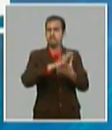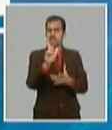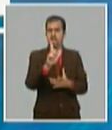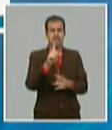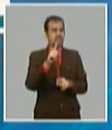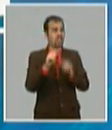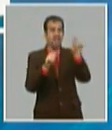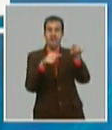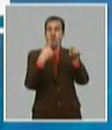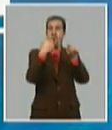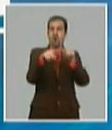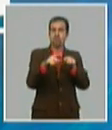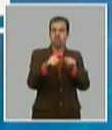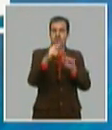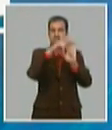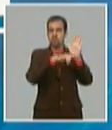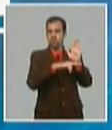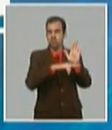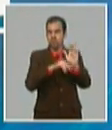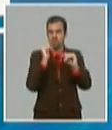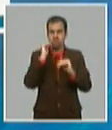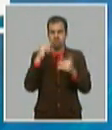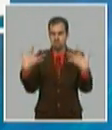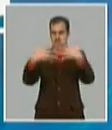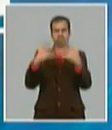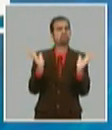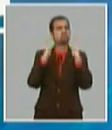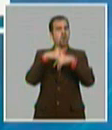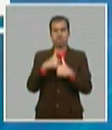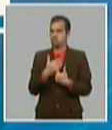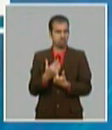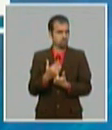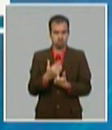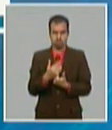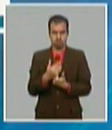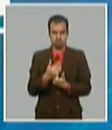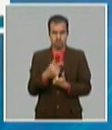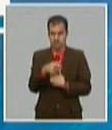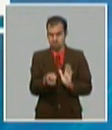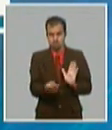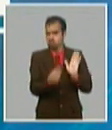decir a ti le toca comprarle a este esas condiciones administrativas no están